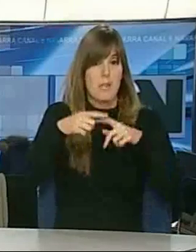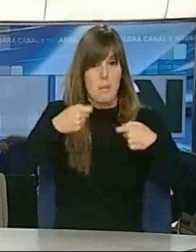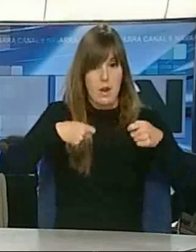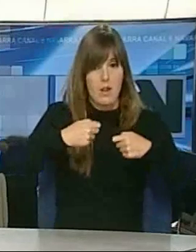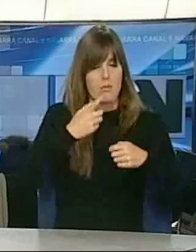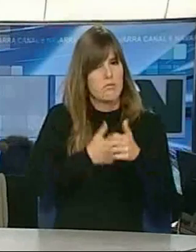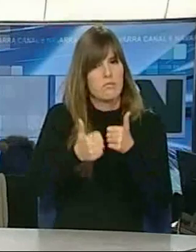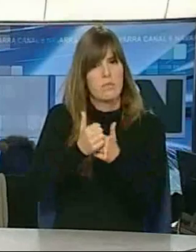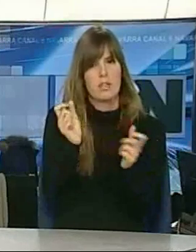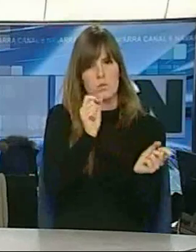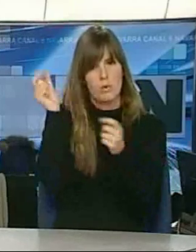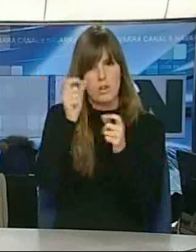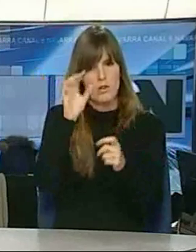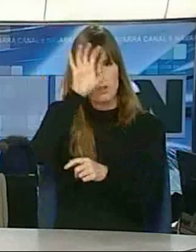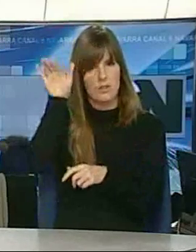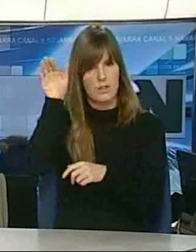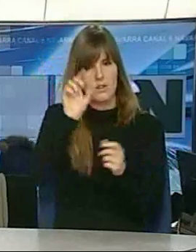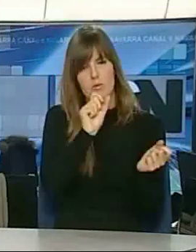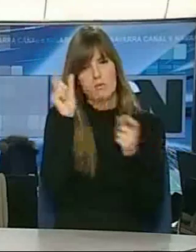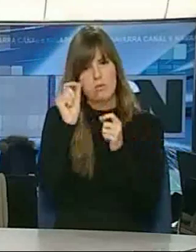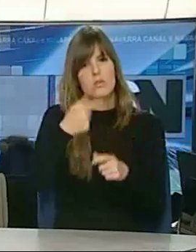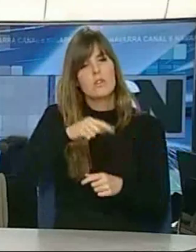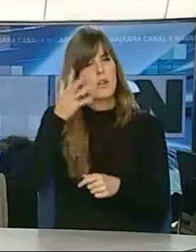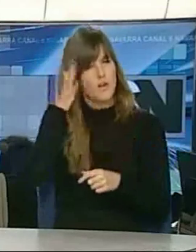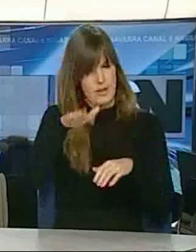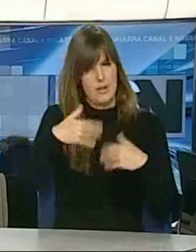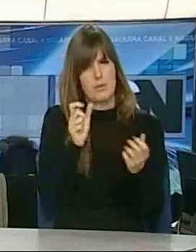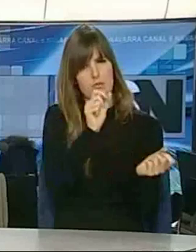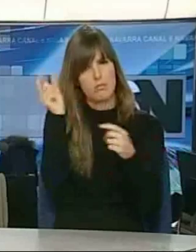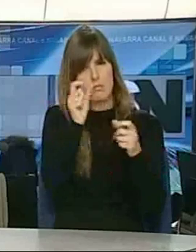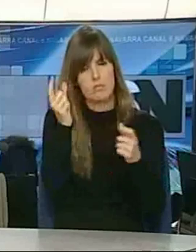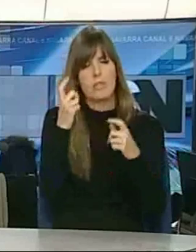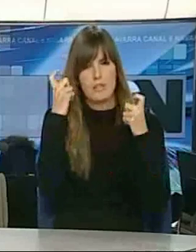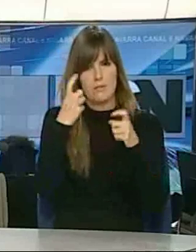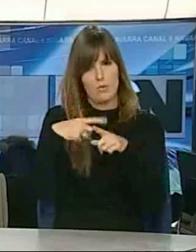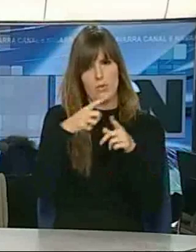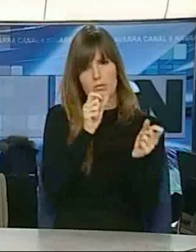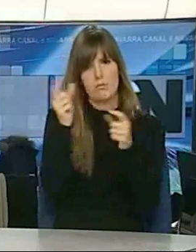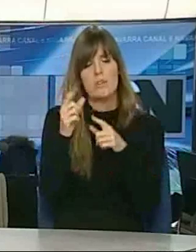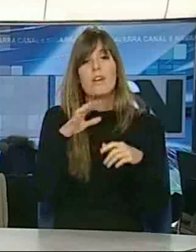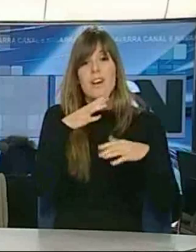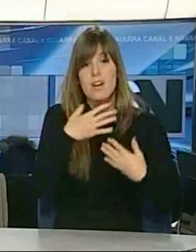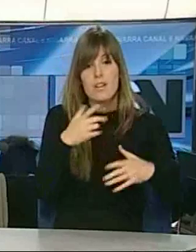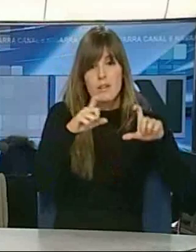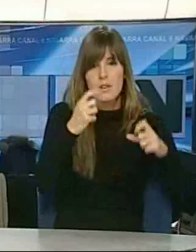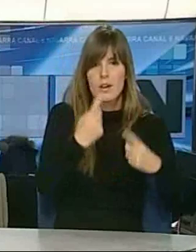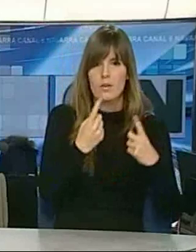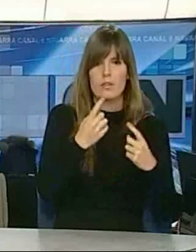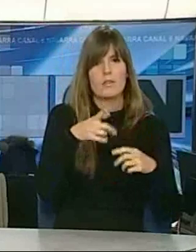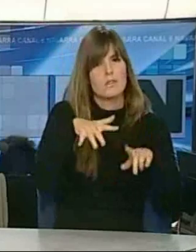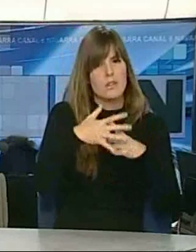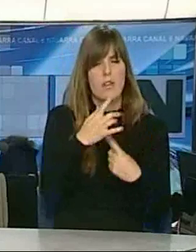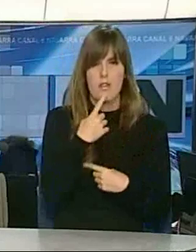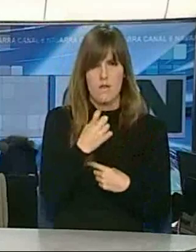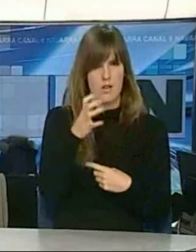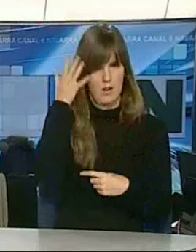exportaciones que también se están impulsando desde nuestra comunidad. Y también tengo que decir en este momento que hay empresas que están teniendo dificultades en nuestra